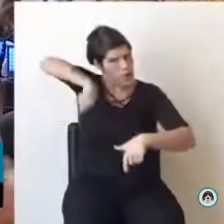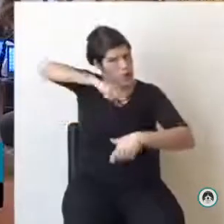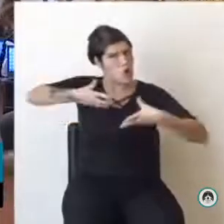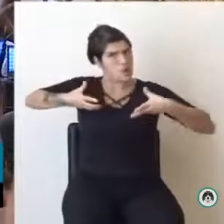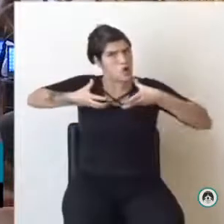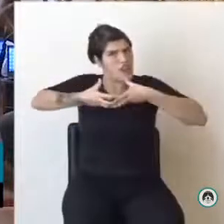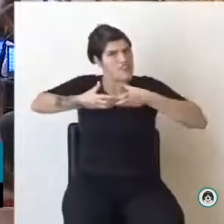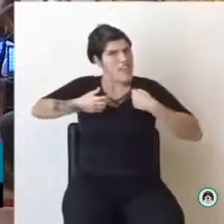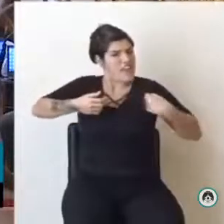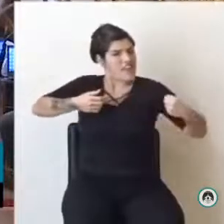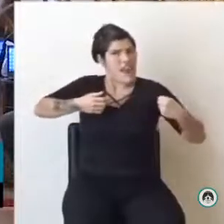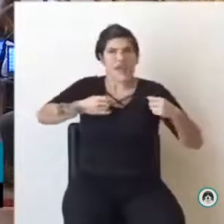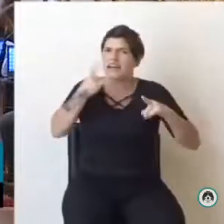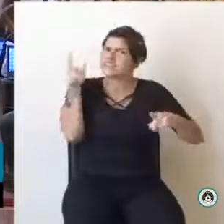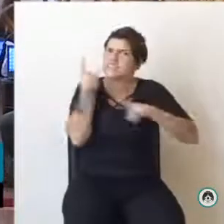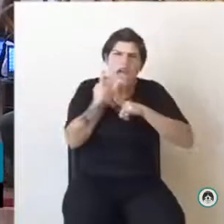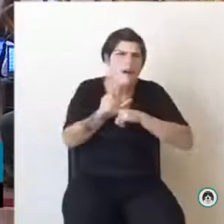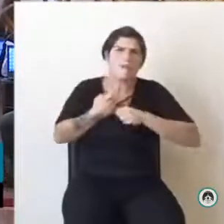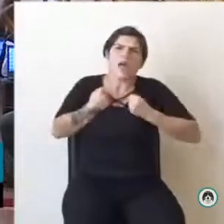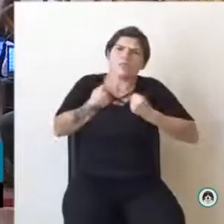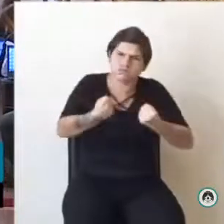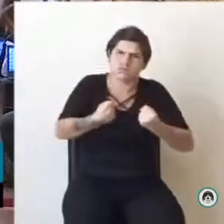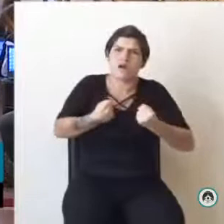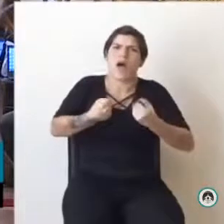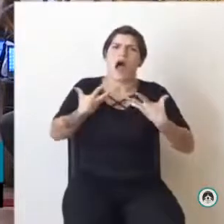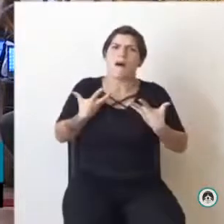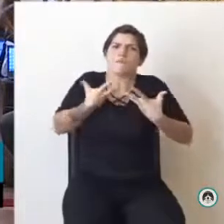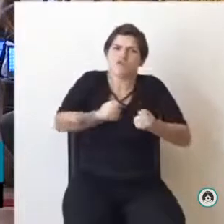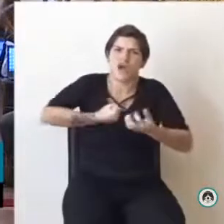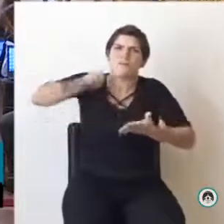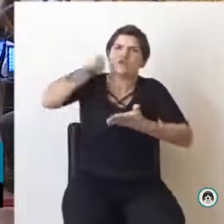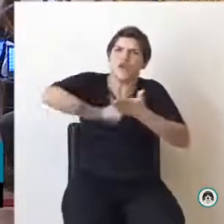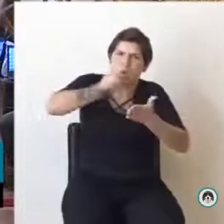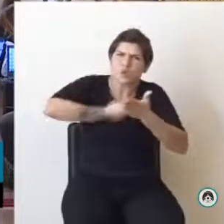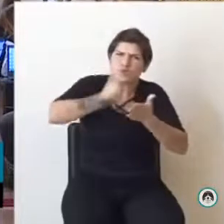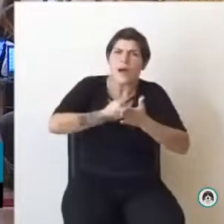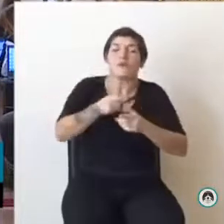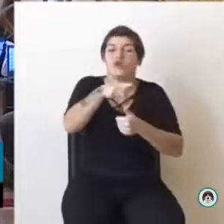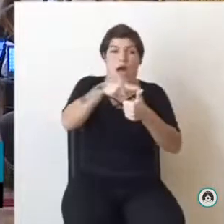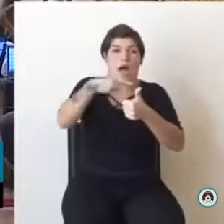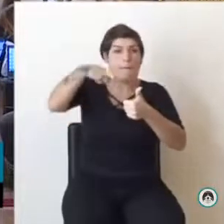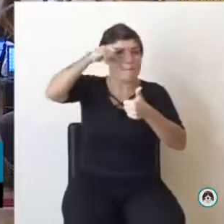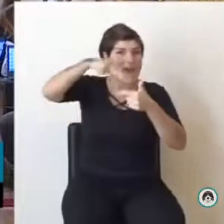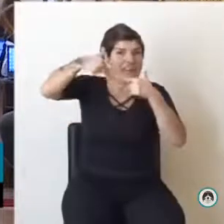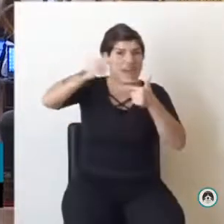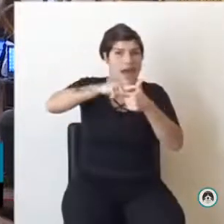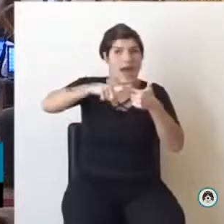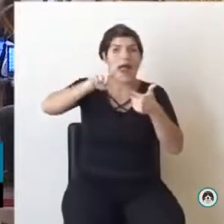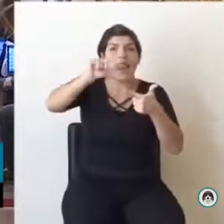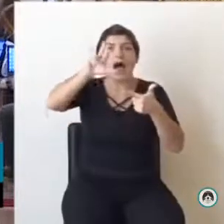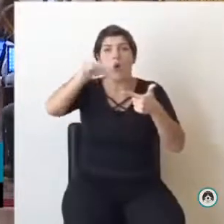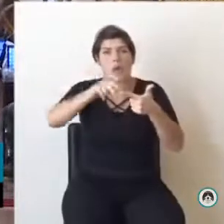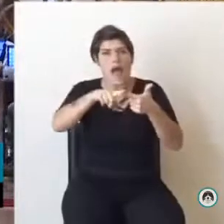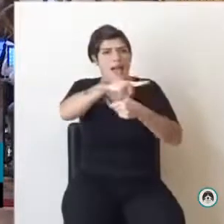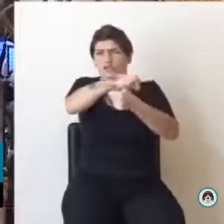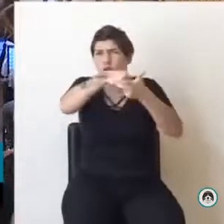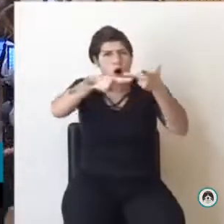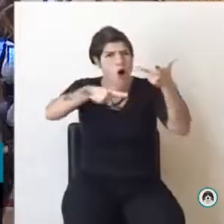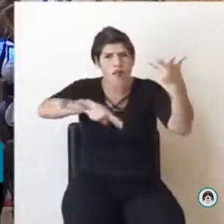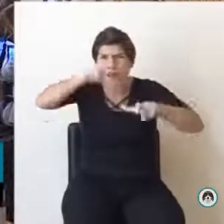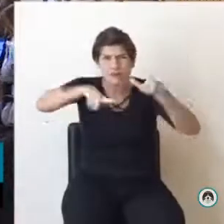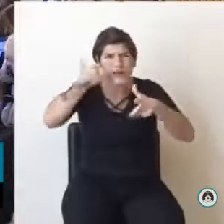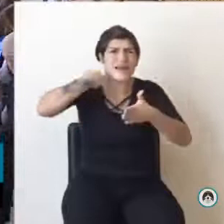acompañado activamente y desde el primer momento a APEMIA, a Laura Gisberg y a todos sus compañeros que han luchado